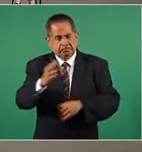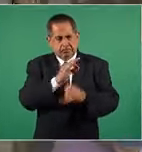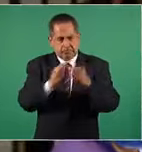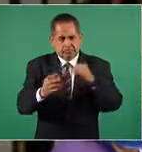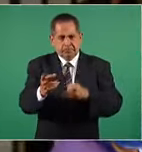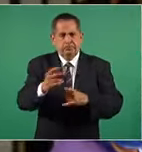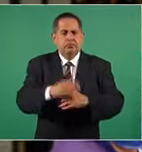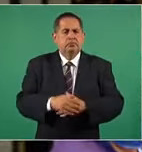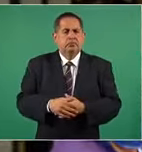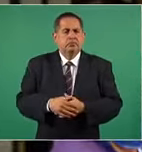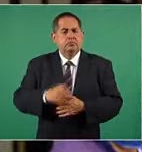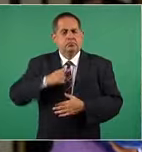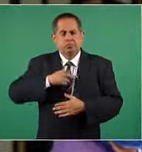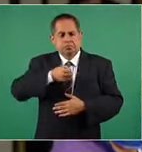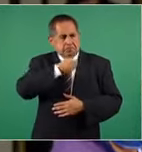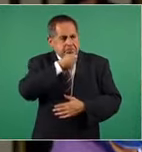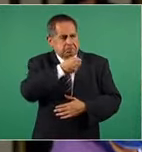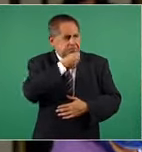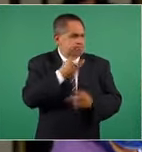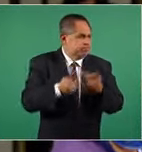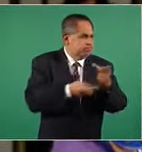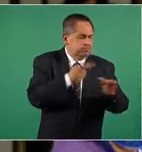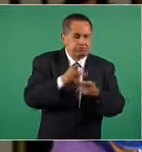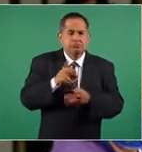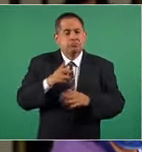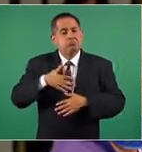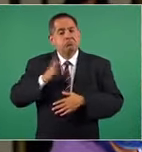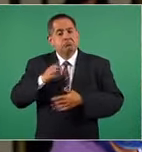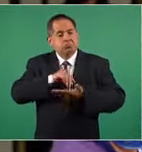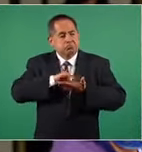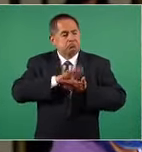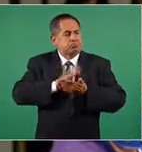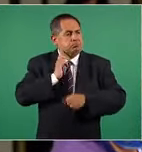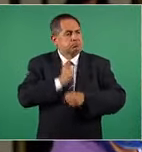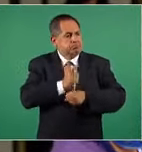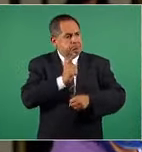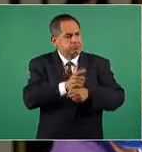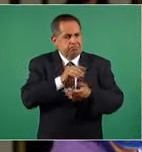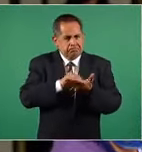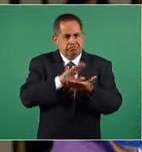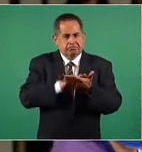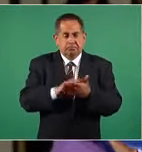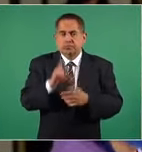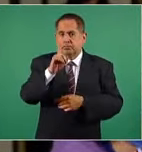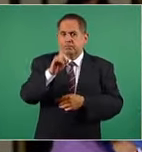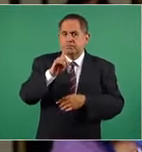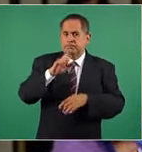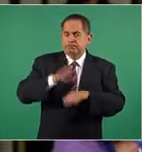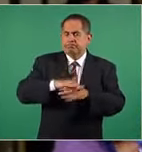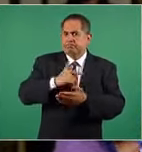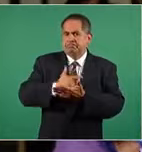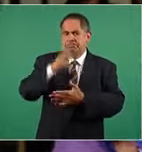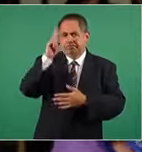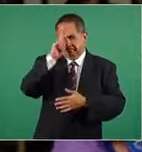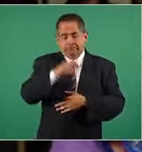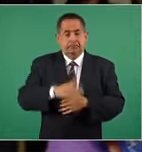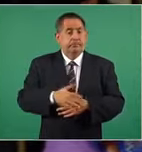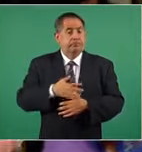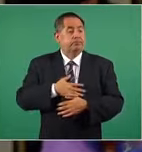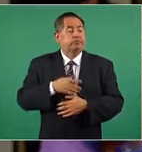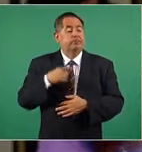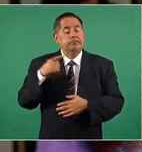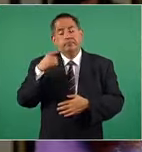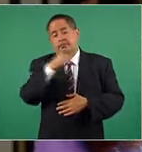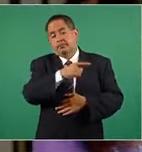Como reportero he podido documentar un asunto que me parece muy grave. Vecinos de